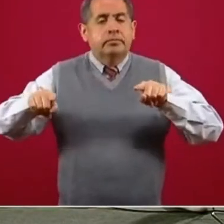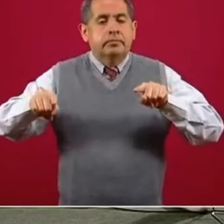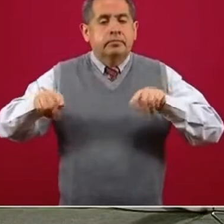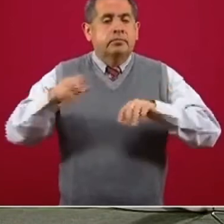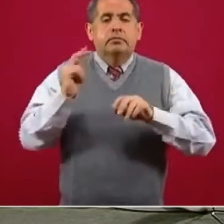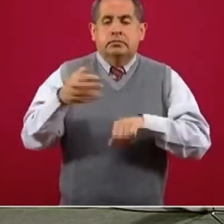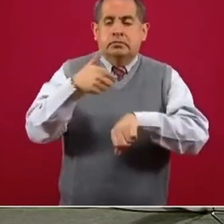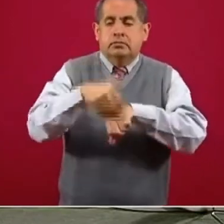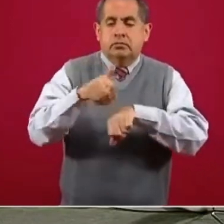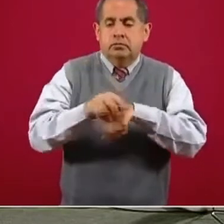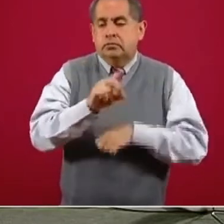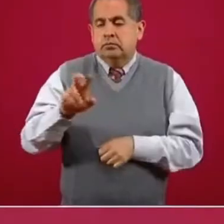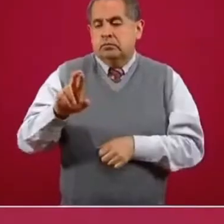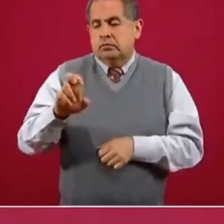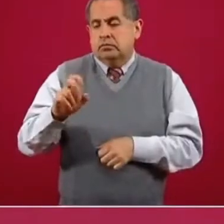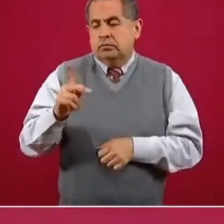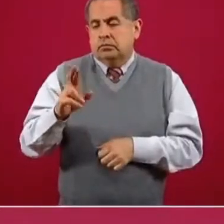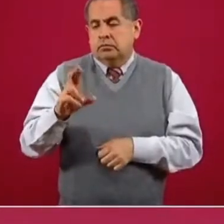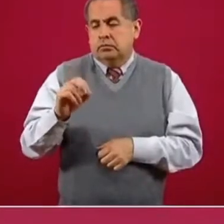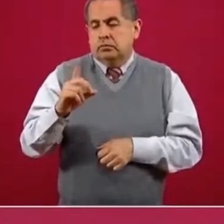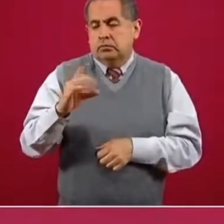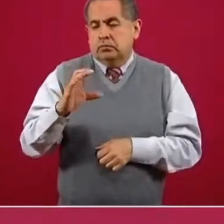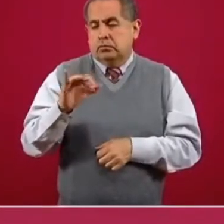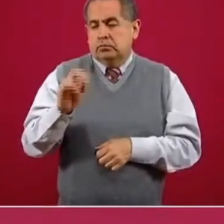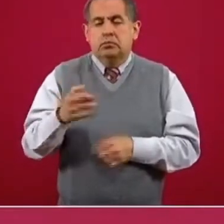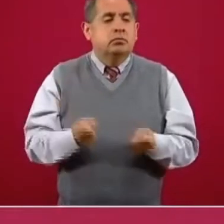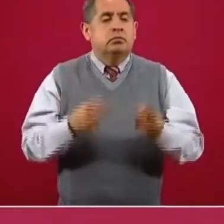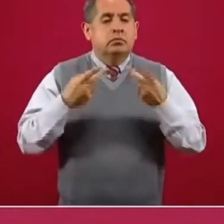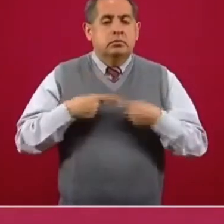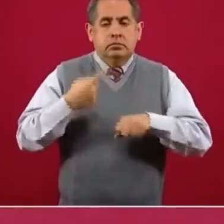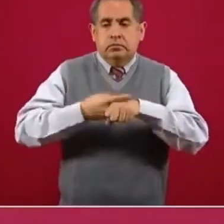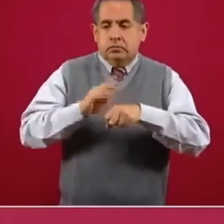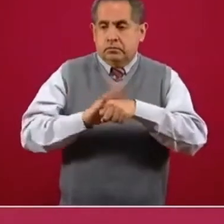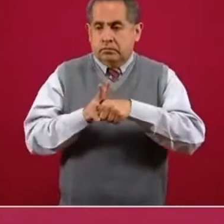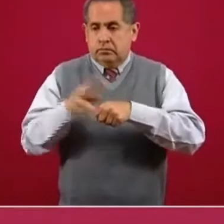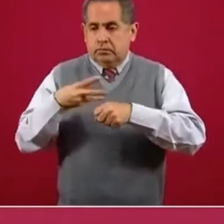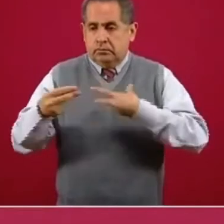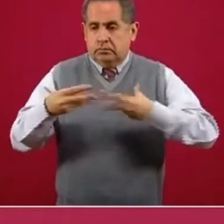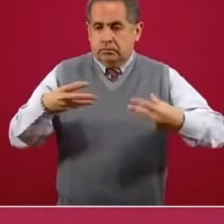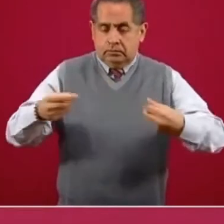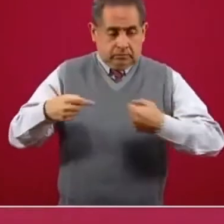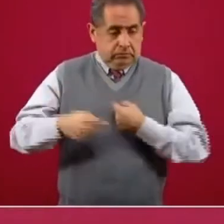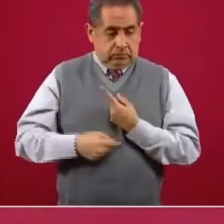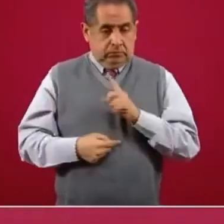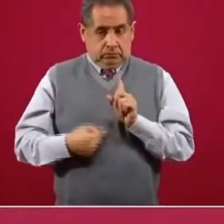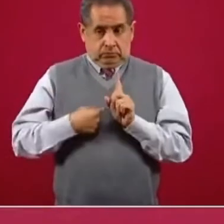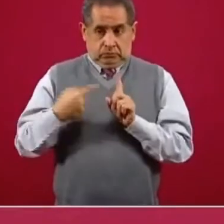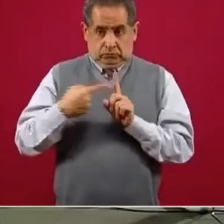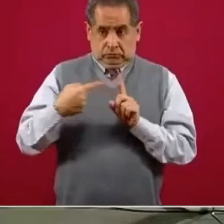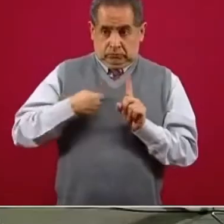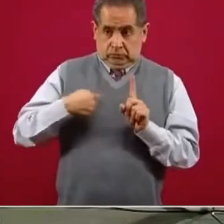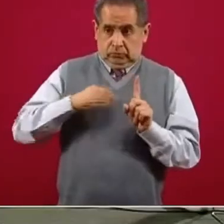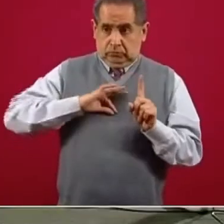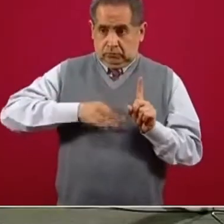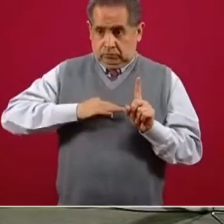número de reproducción. Número de reproducción es el número de contagios que cada persona que tiene COVID o que